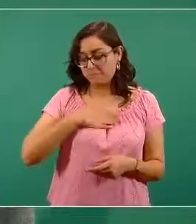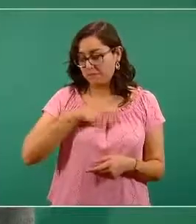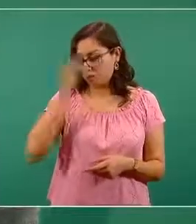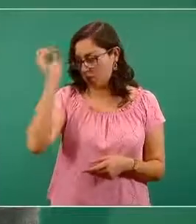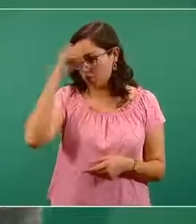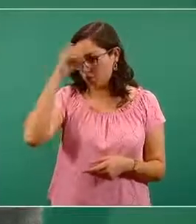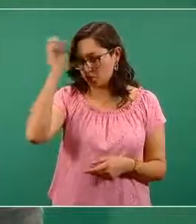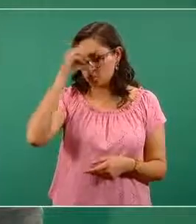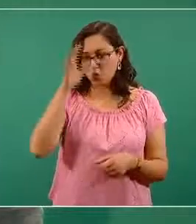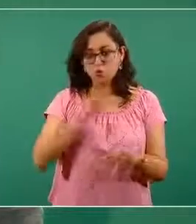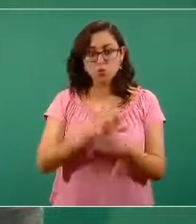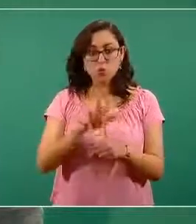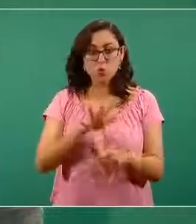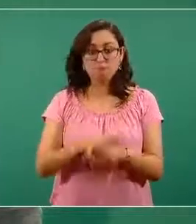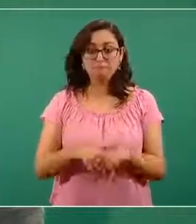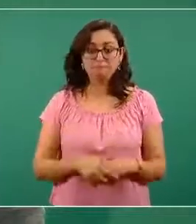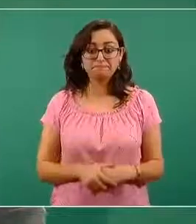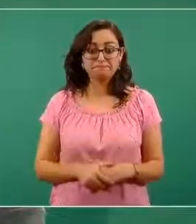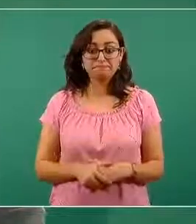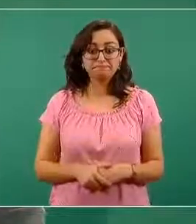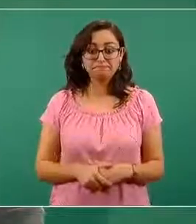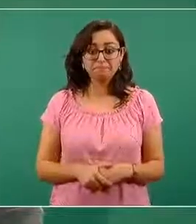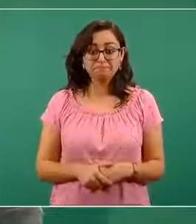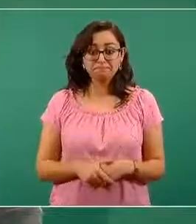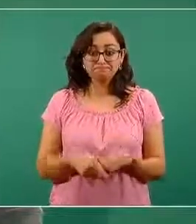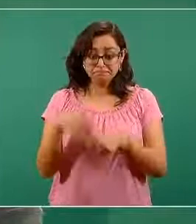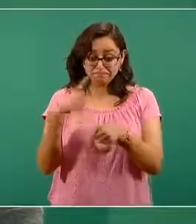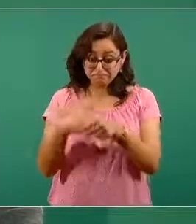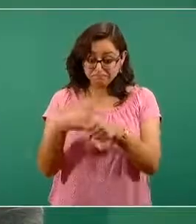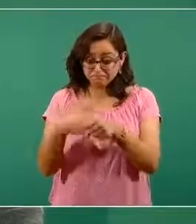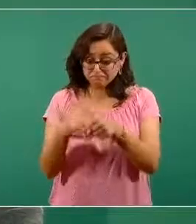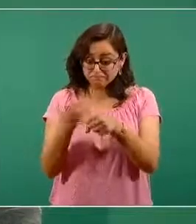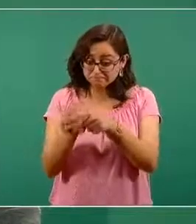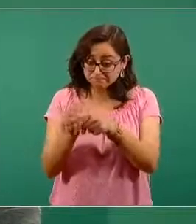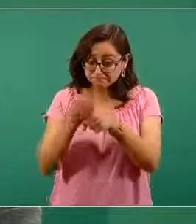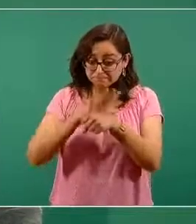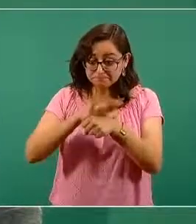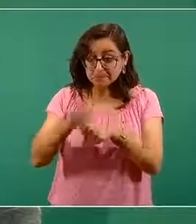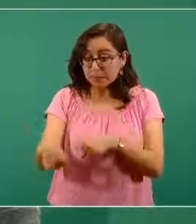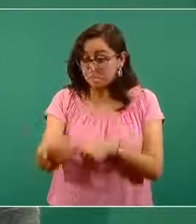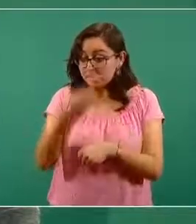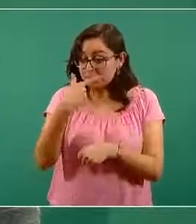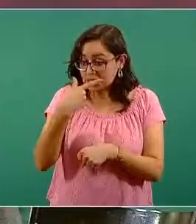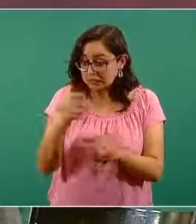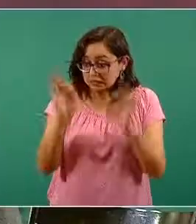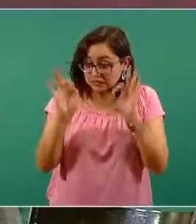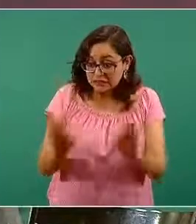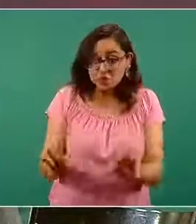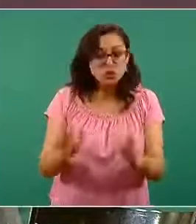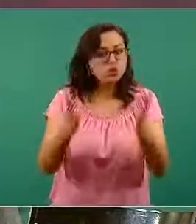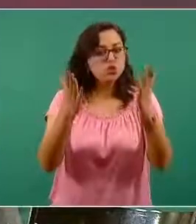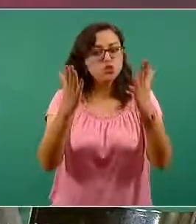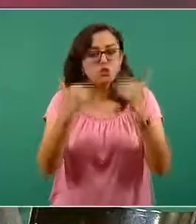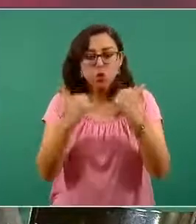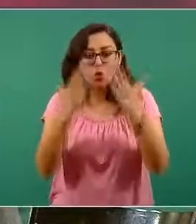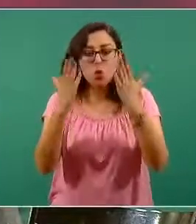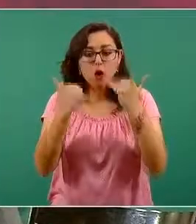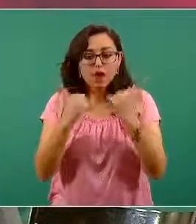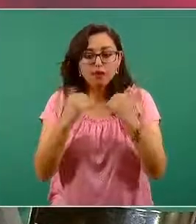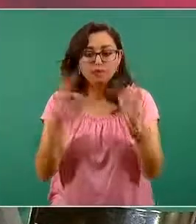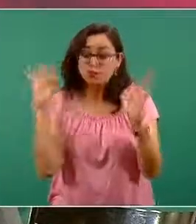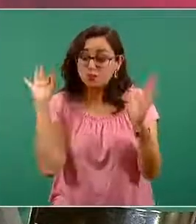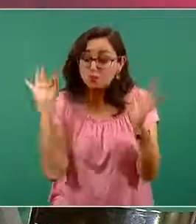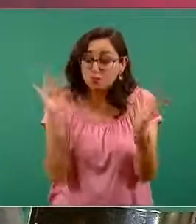No hay un tratamiento, punto. No hay tratamiento contra el